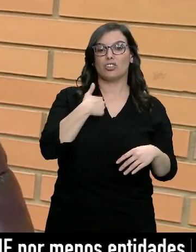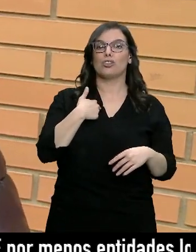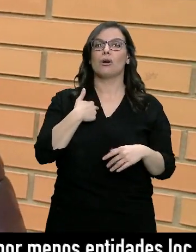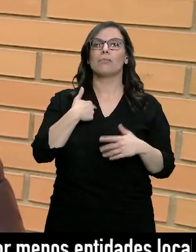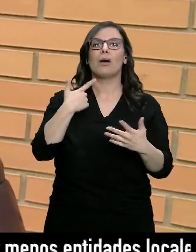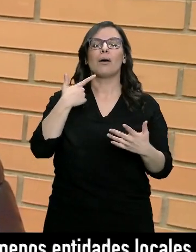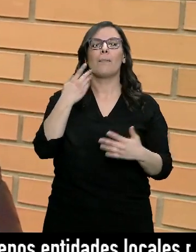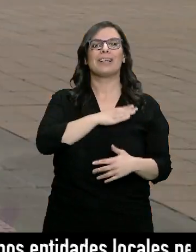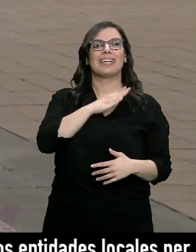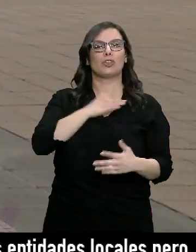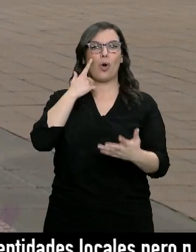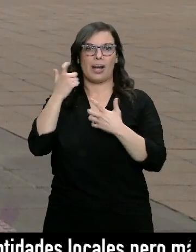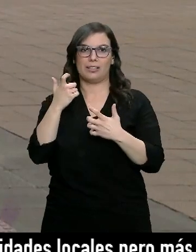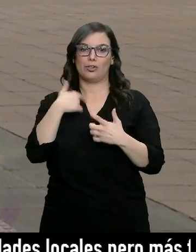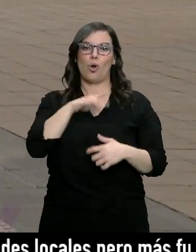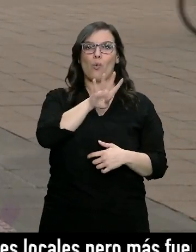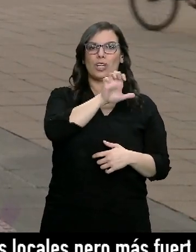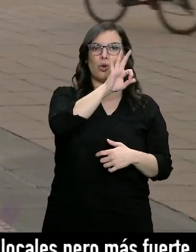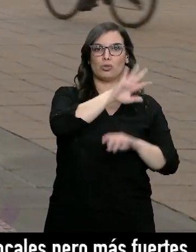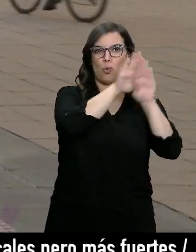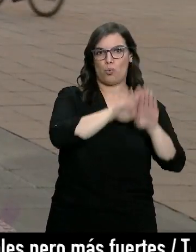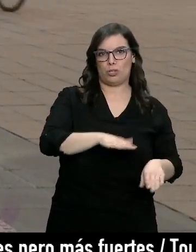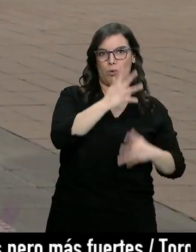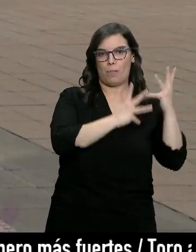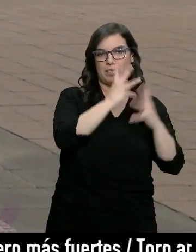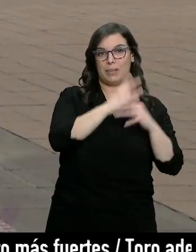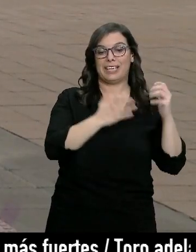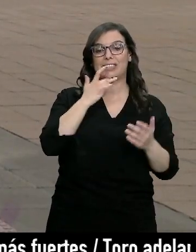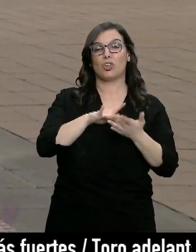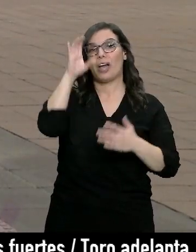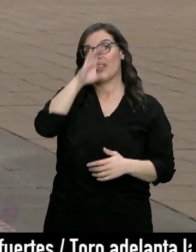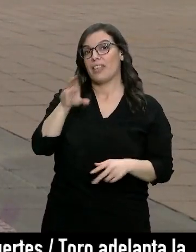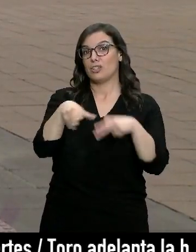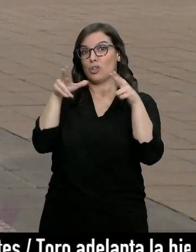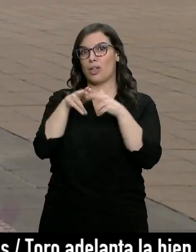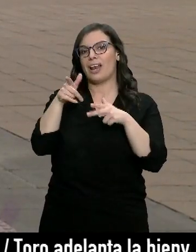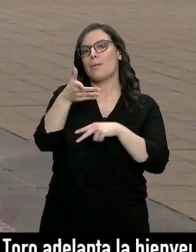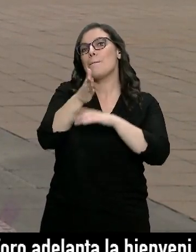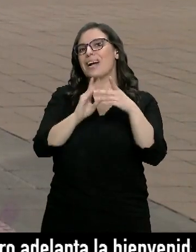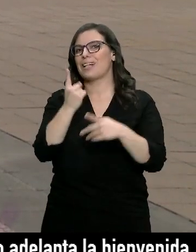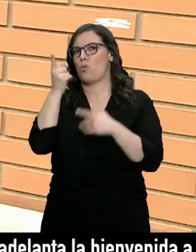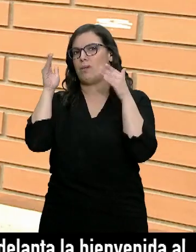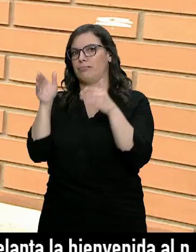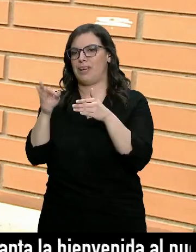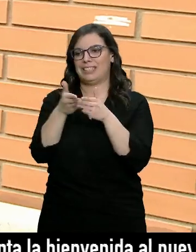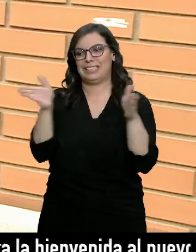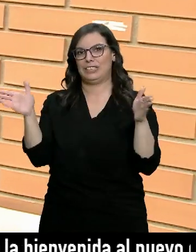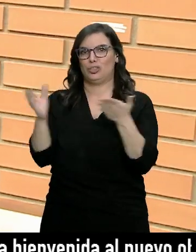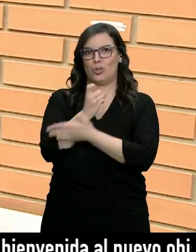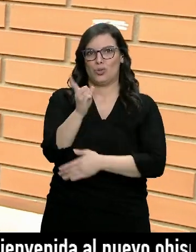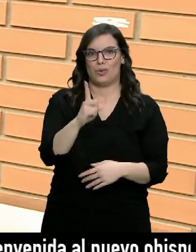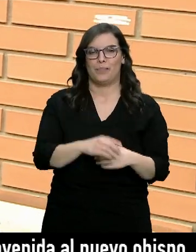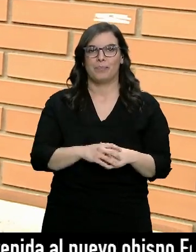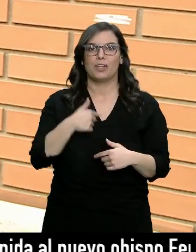di matemáticas hasta cuarto de la ESO. Y los que llegan por el bachillerato de ciencias sociales solo han visto una parte de las matemáticas. Tenía también